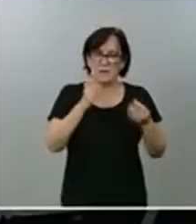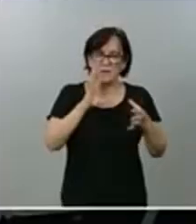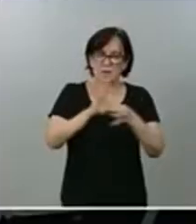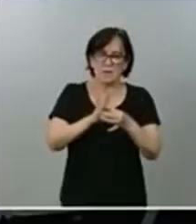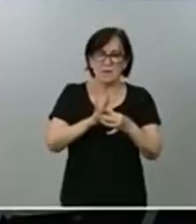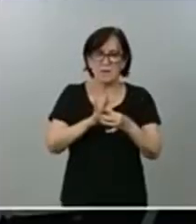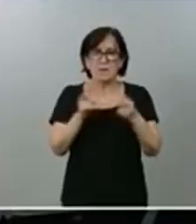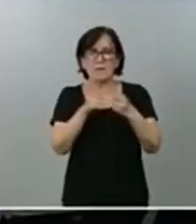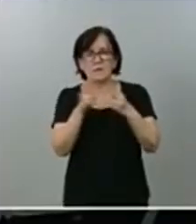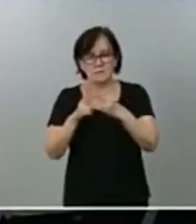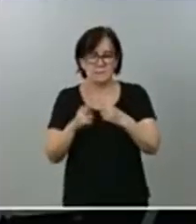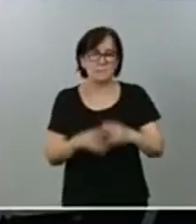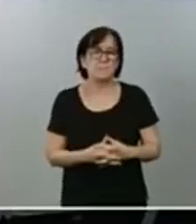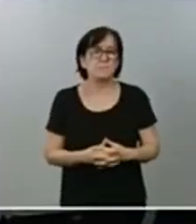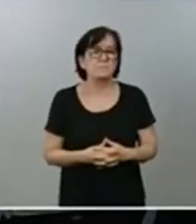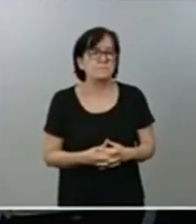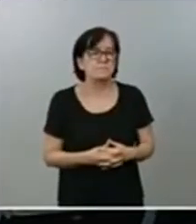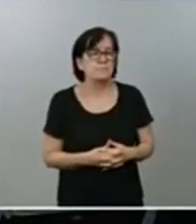Gracias.